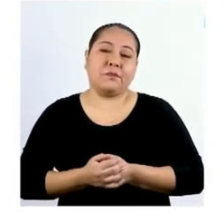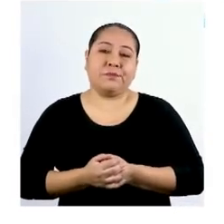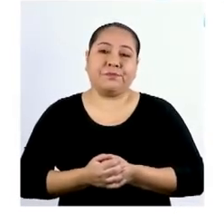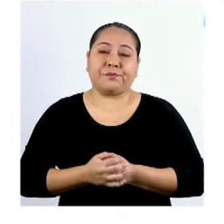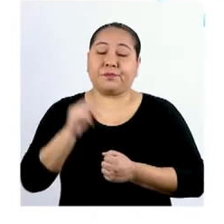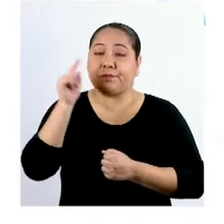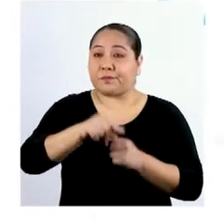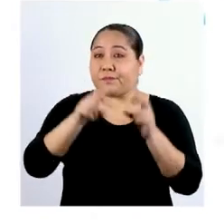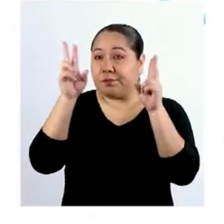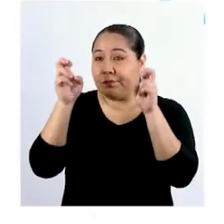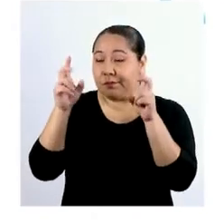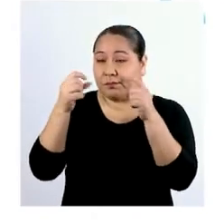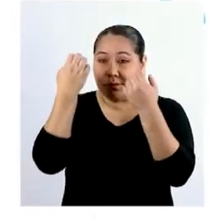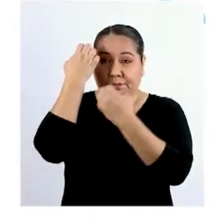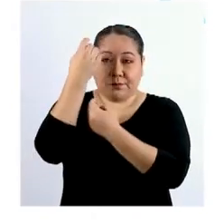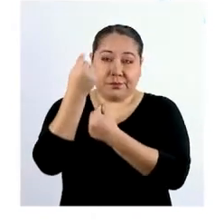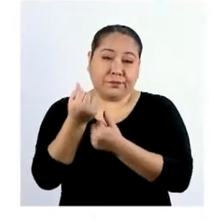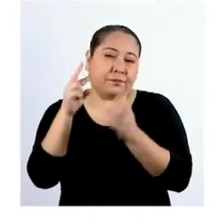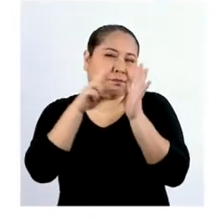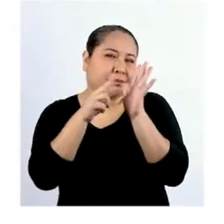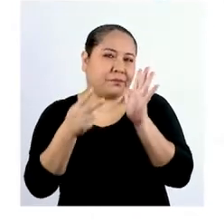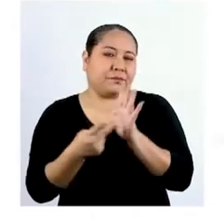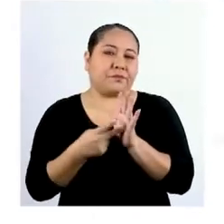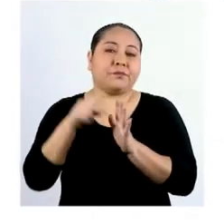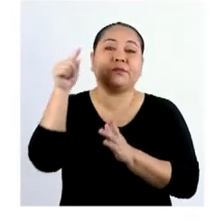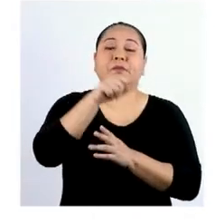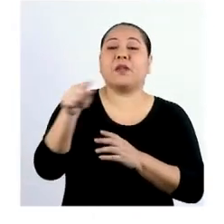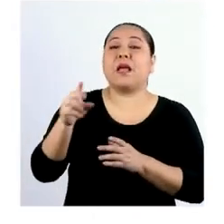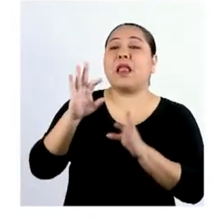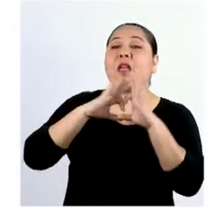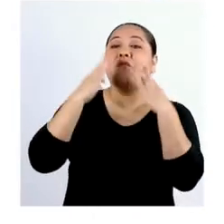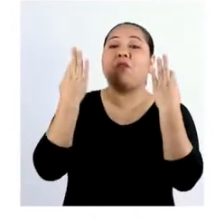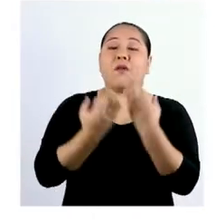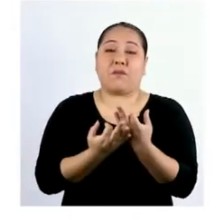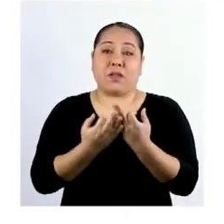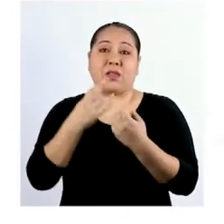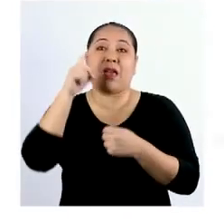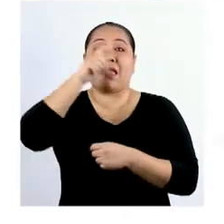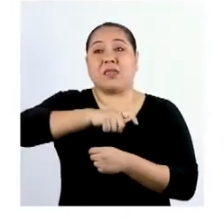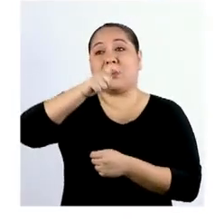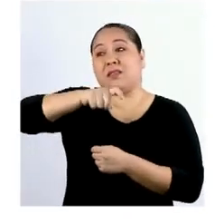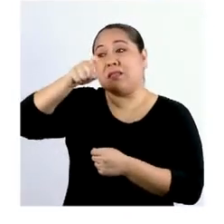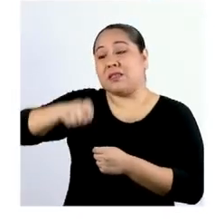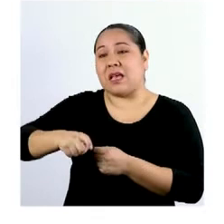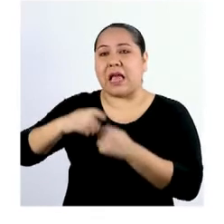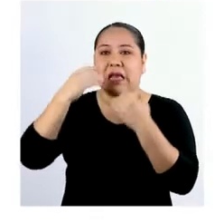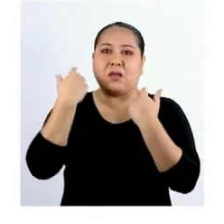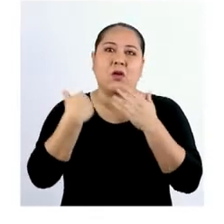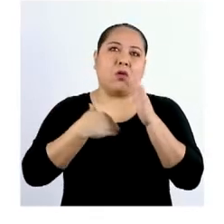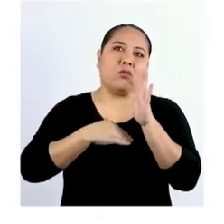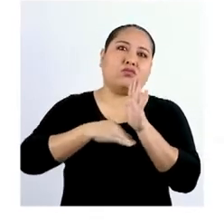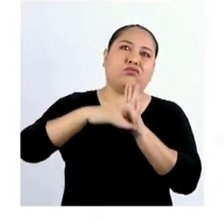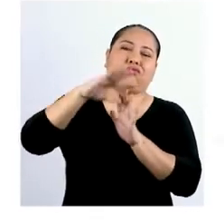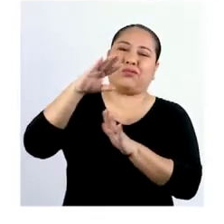Esto, en términos económicos, quiere decir que nuestras familias tienen necesidades ilimitadas.